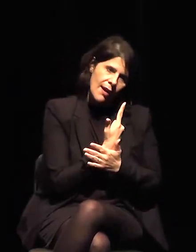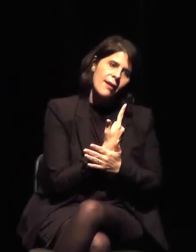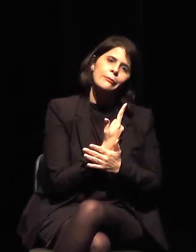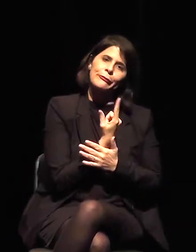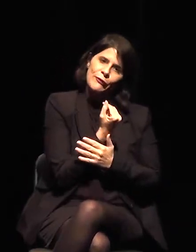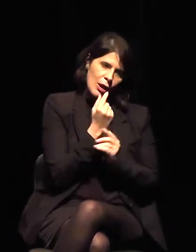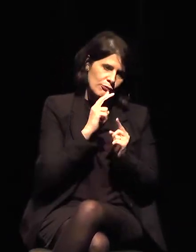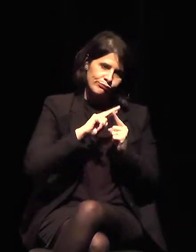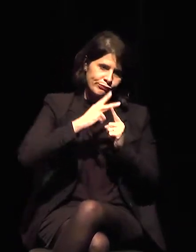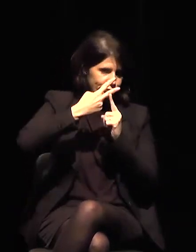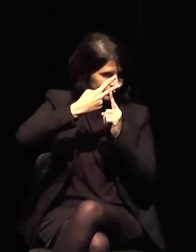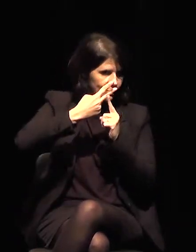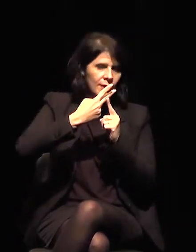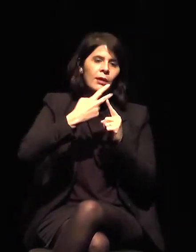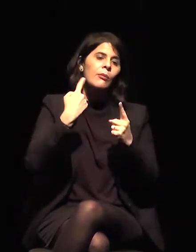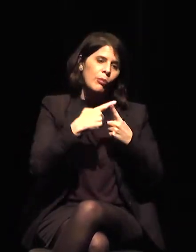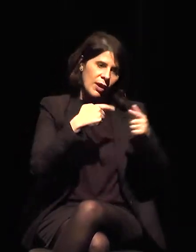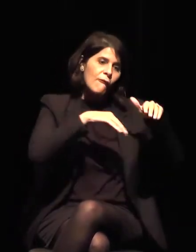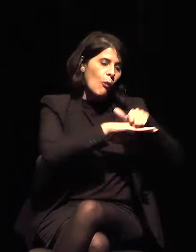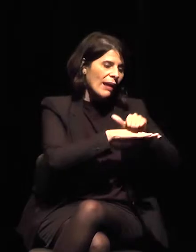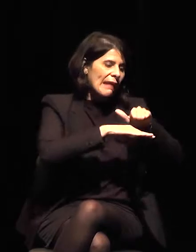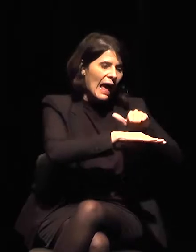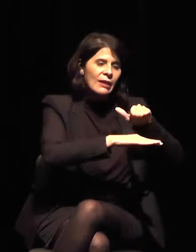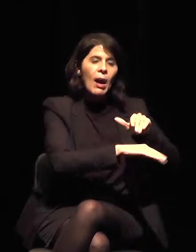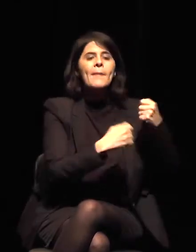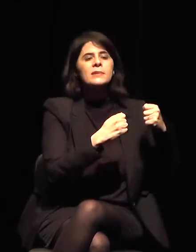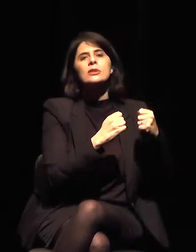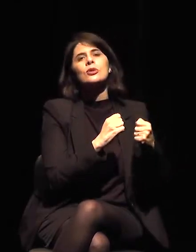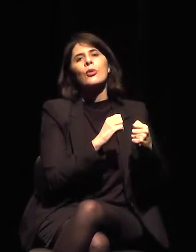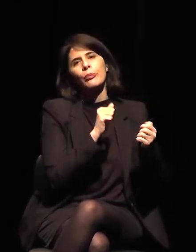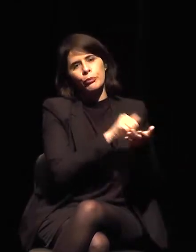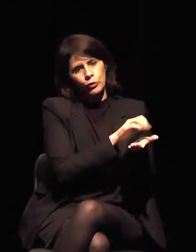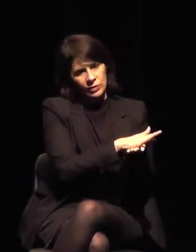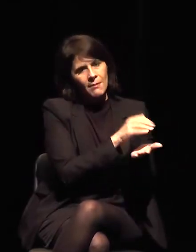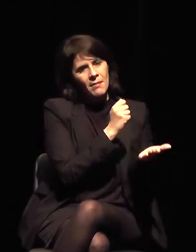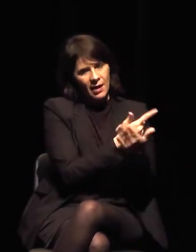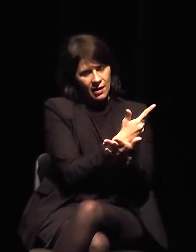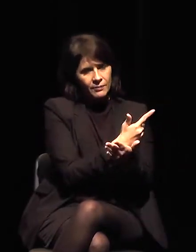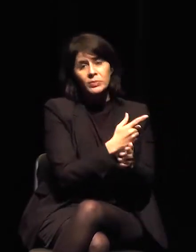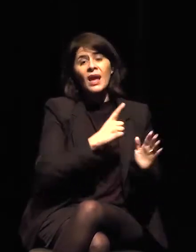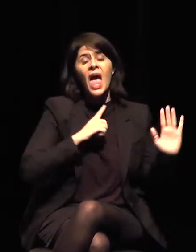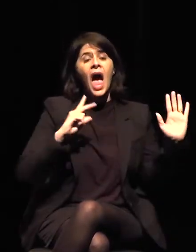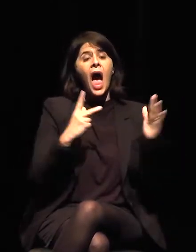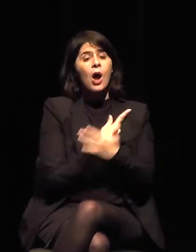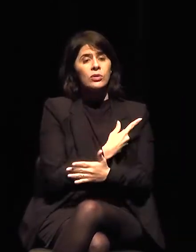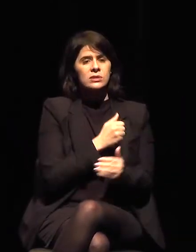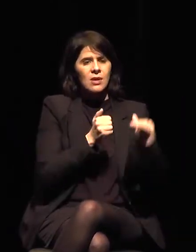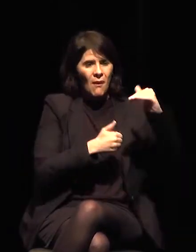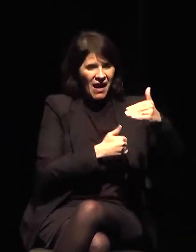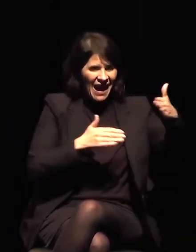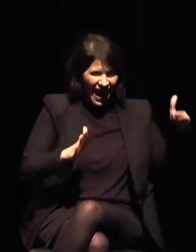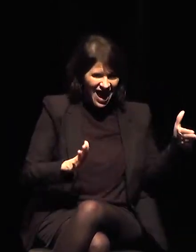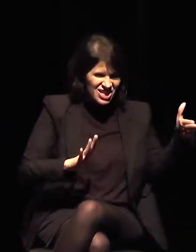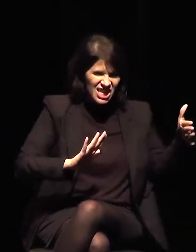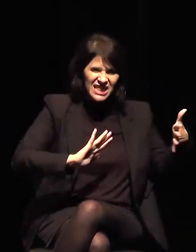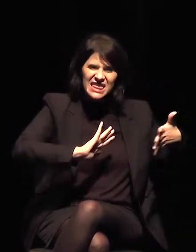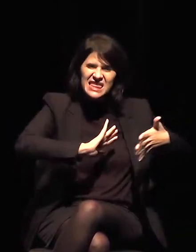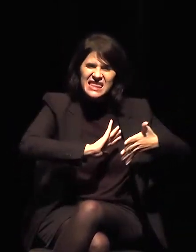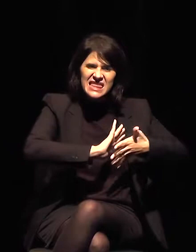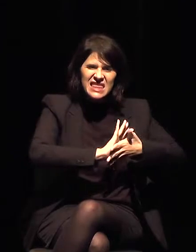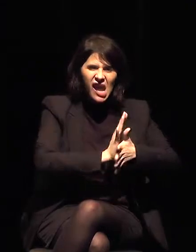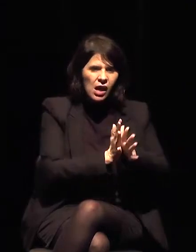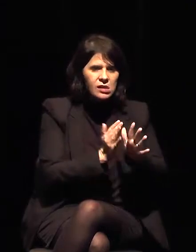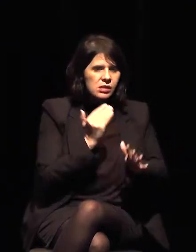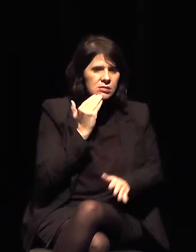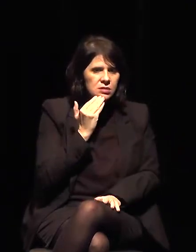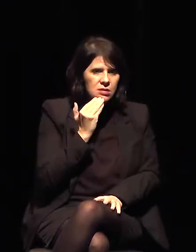cuando me entregaron la caja estaba totalmente destruida. Tengo imágenes, no se las